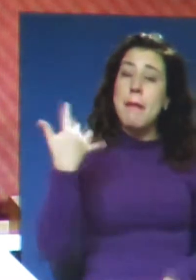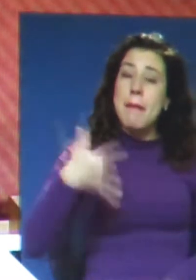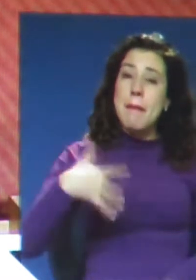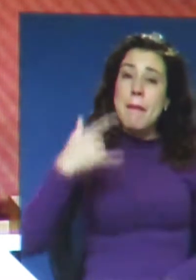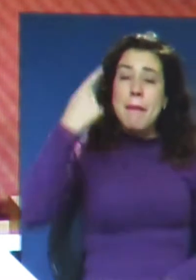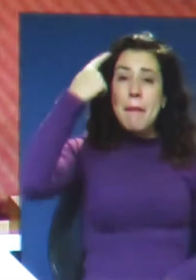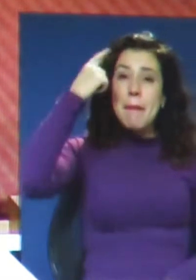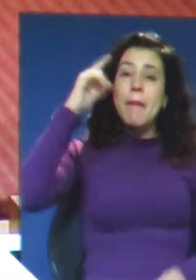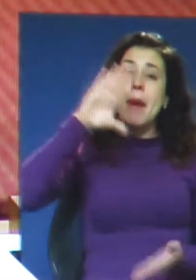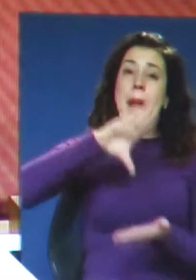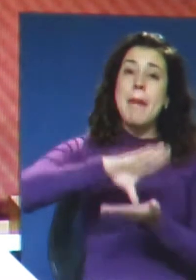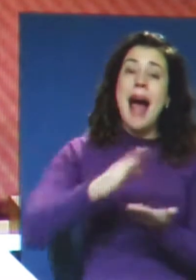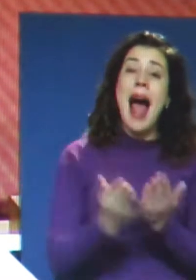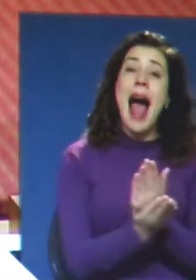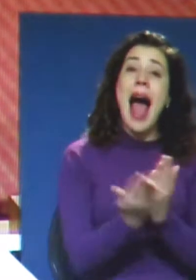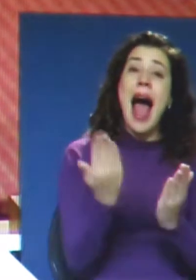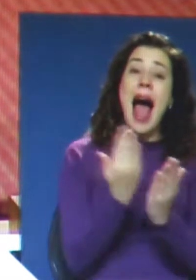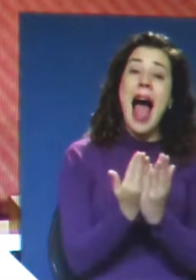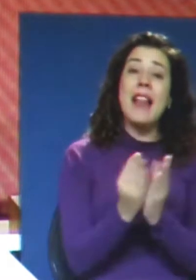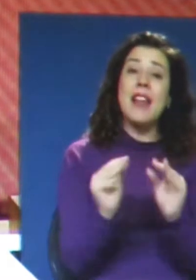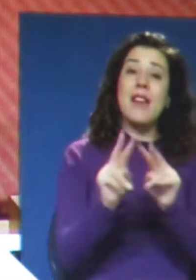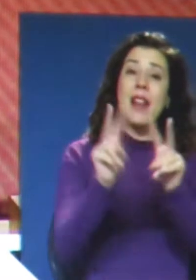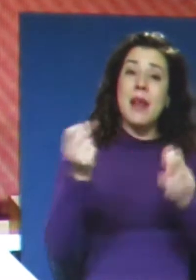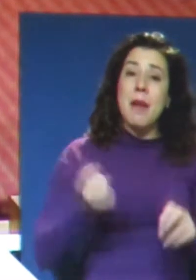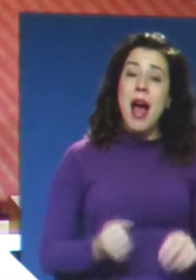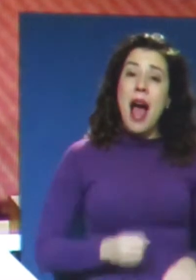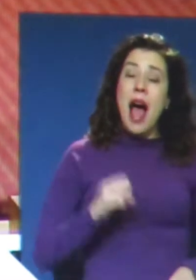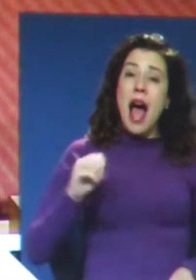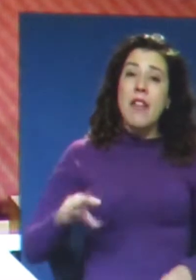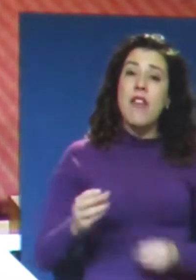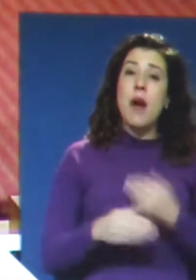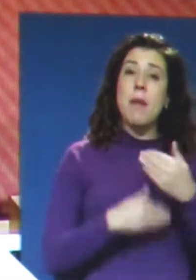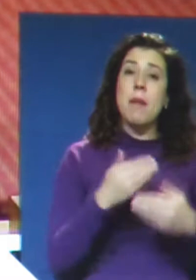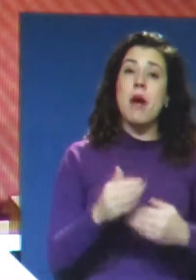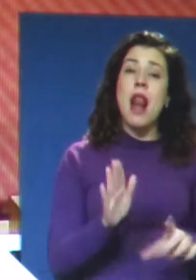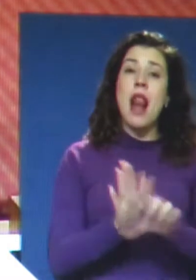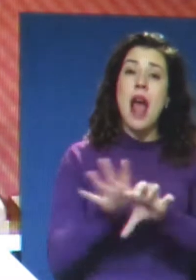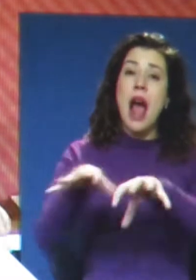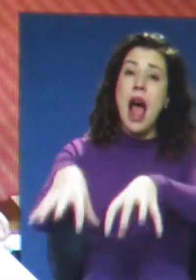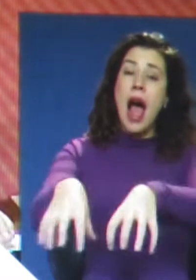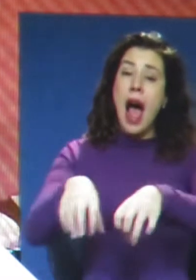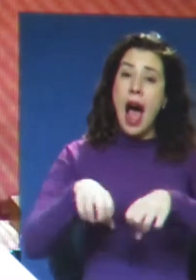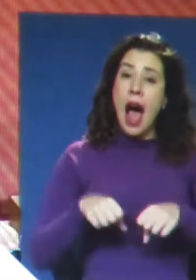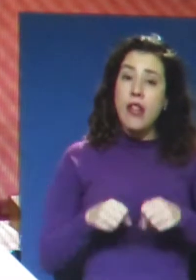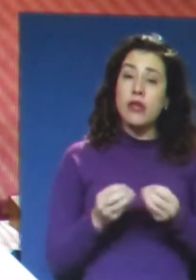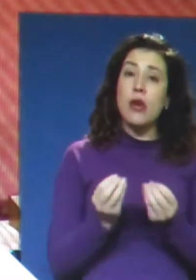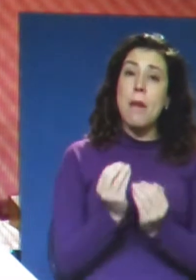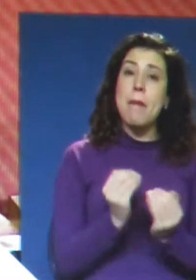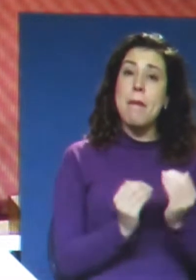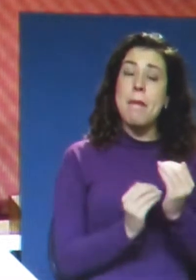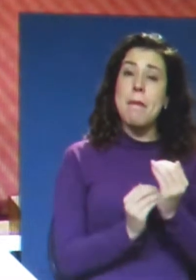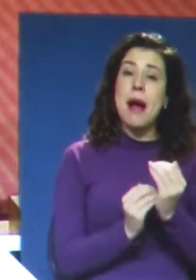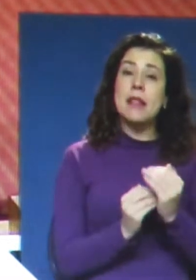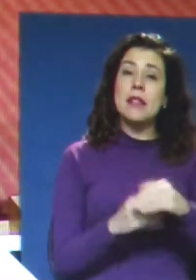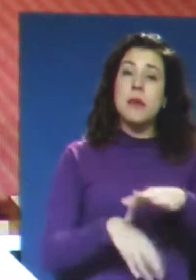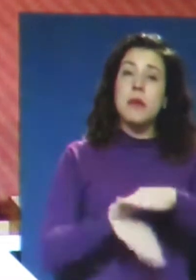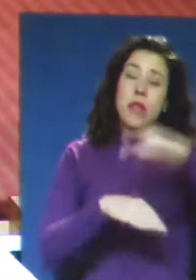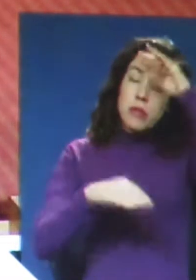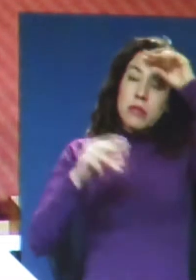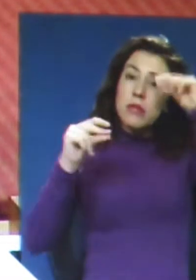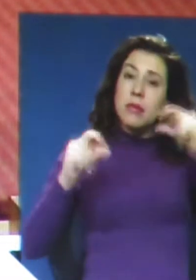para el país antes de llegar al aborto. La modernización de la ley de la adopción, el incremento de especialistas